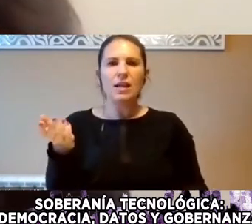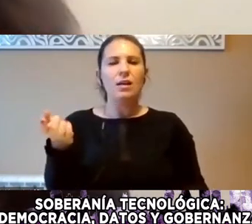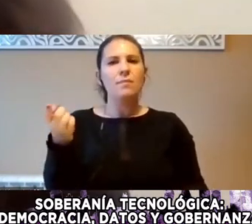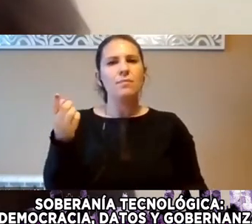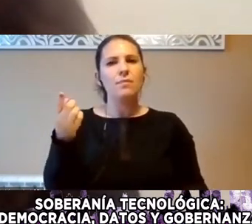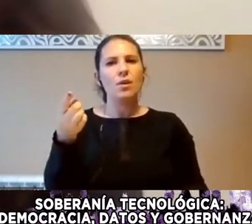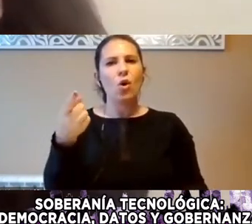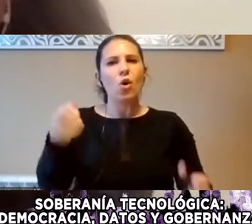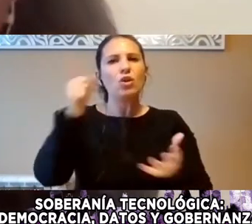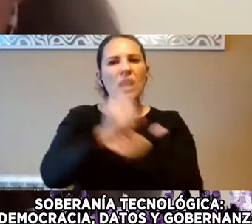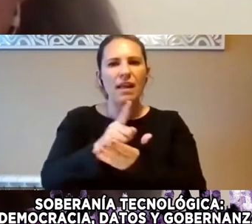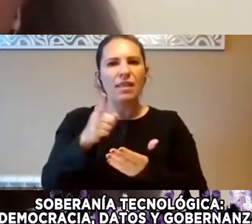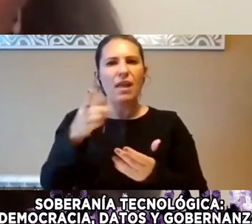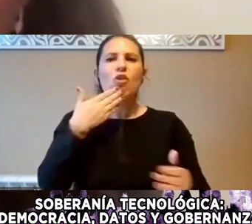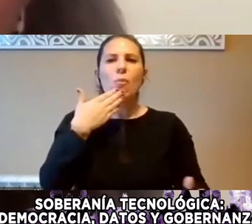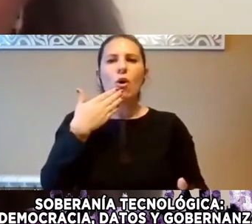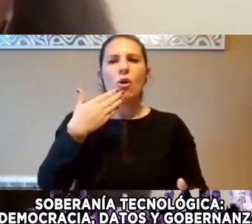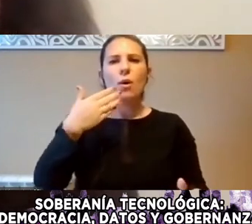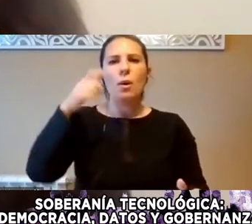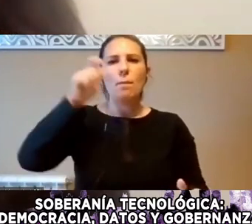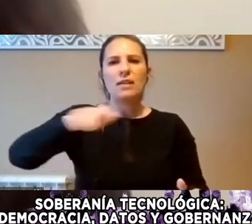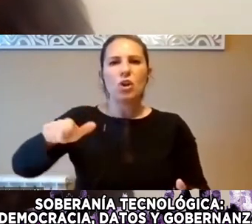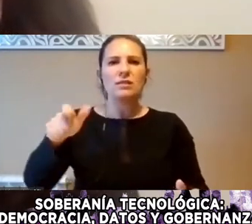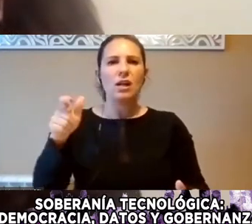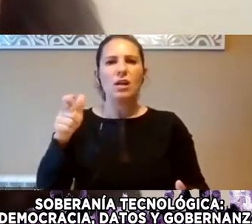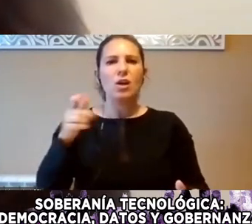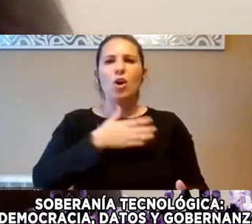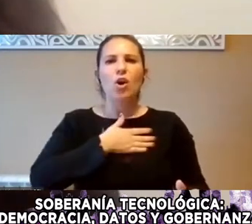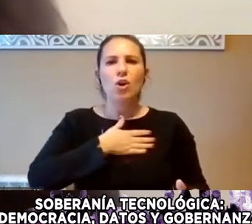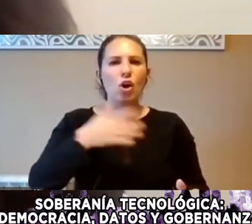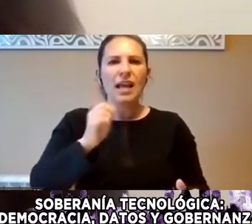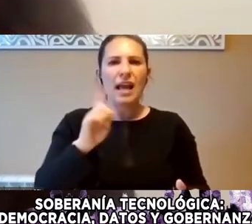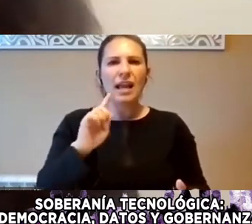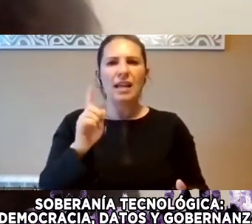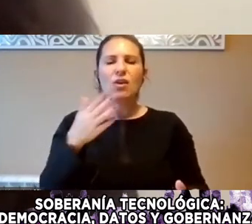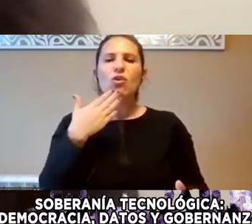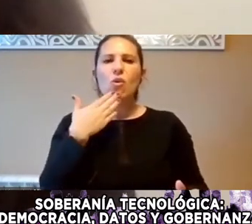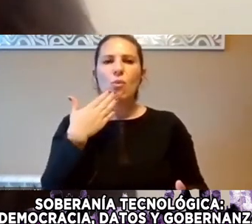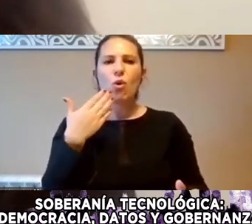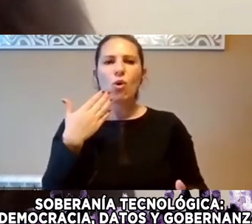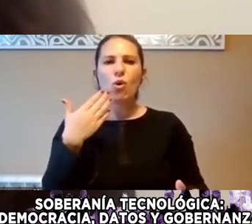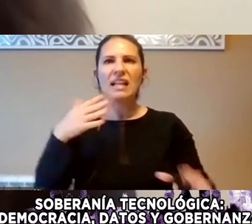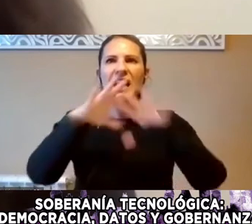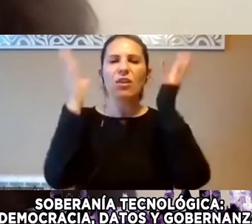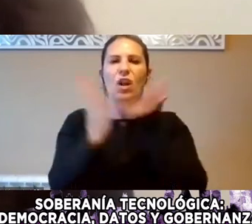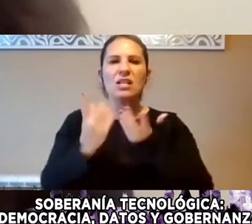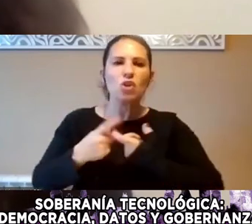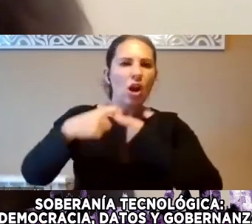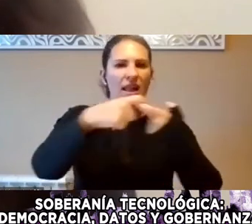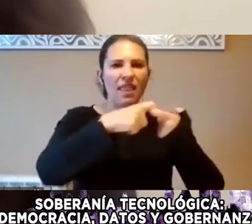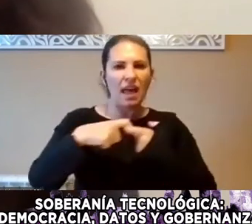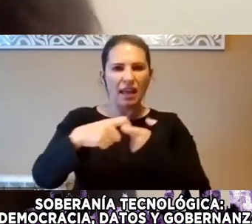Nadie Quiere Tomar La Batuta Internacional La Batuta Internacional Solidaria Para